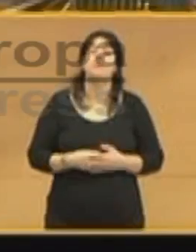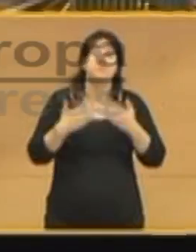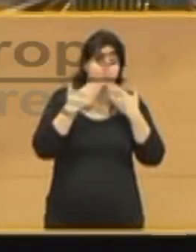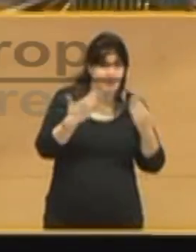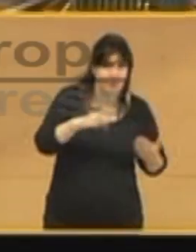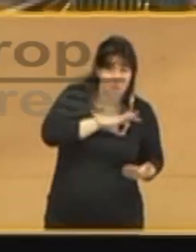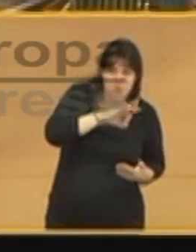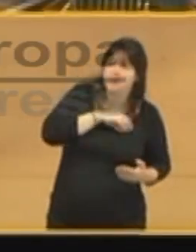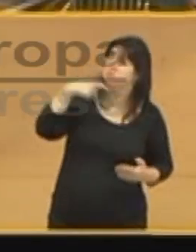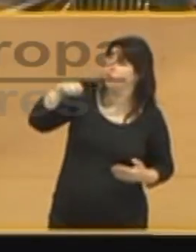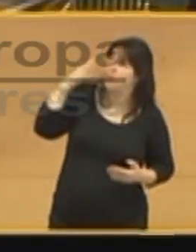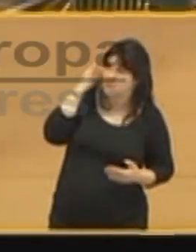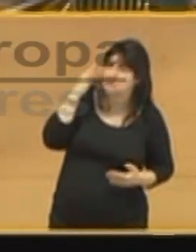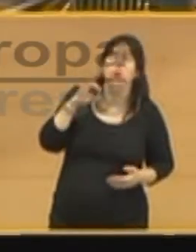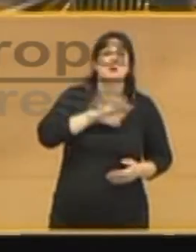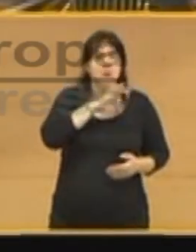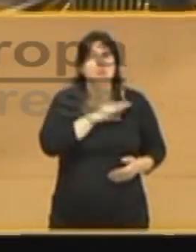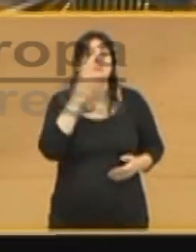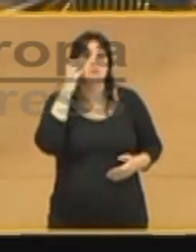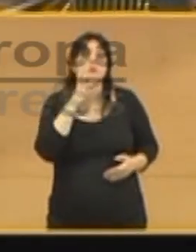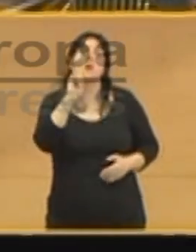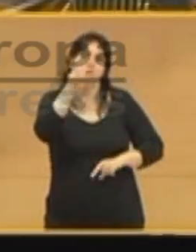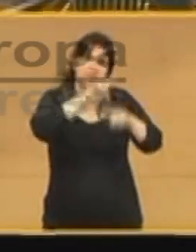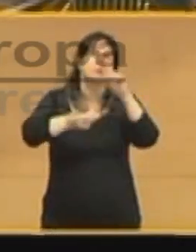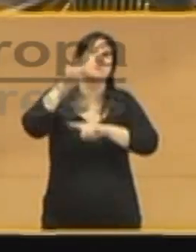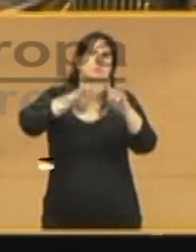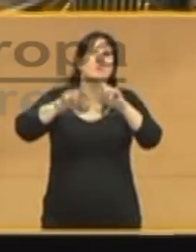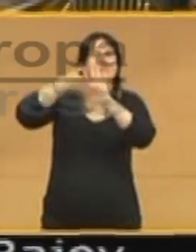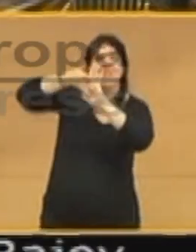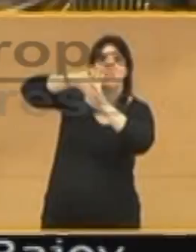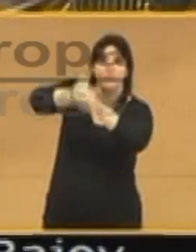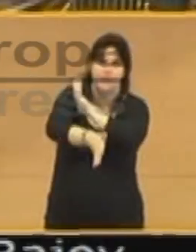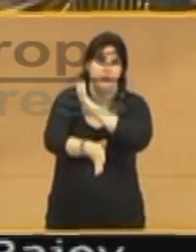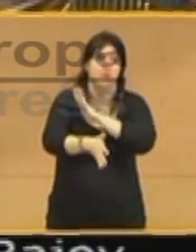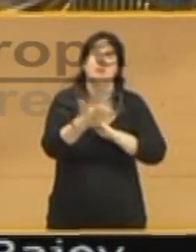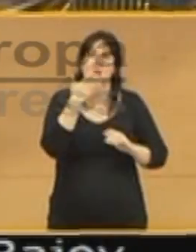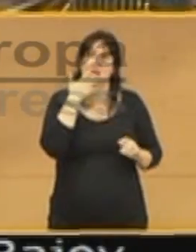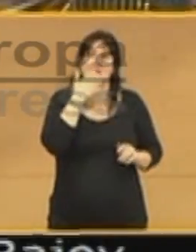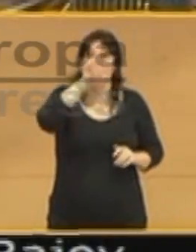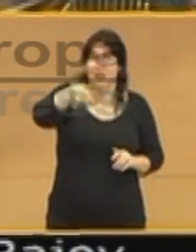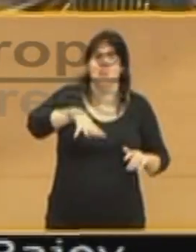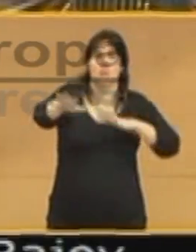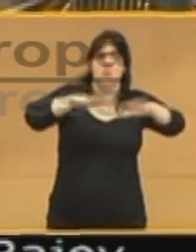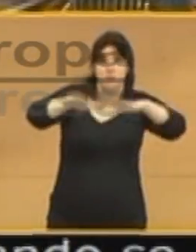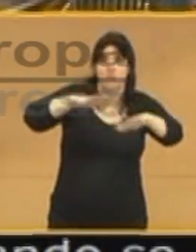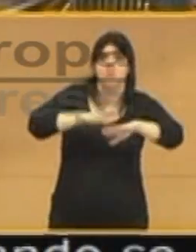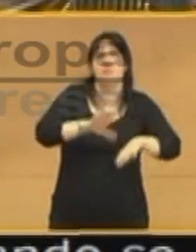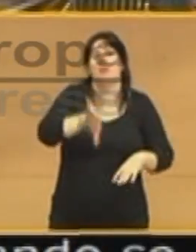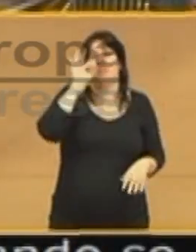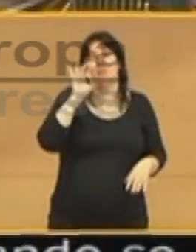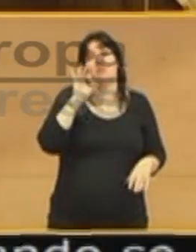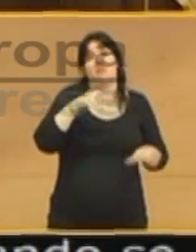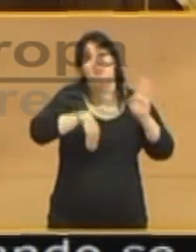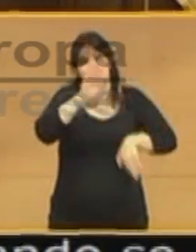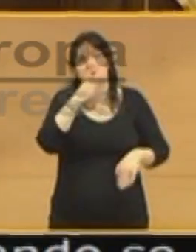Señor Rajoy, tenemos un problema de definición cuando se moviliza en Cataluña para decidir. Más de dos millones y medio de personas no